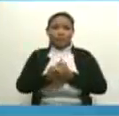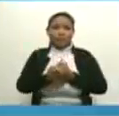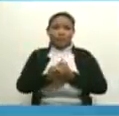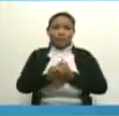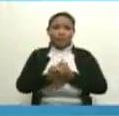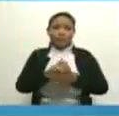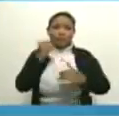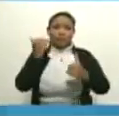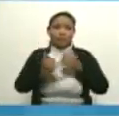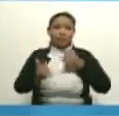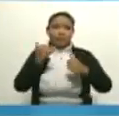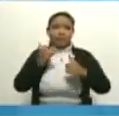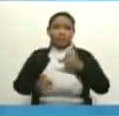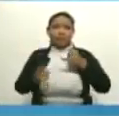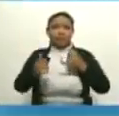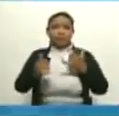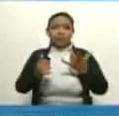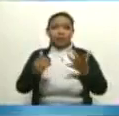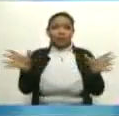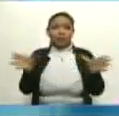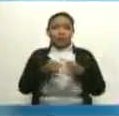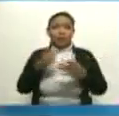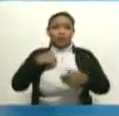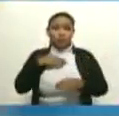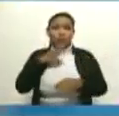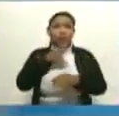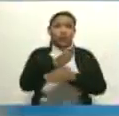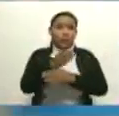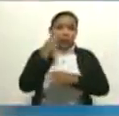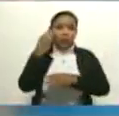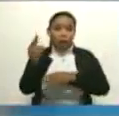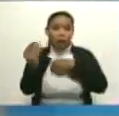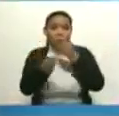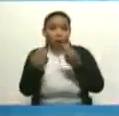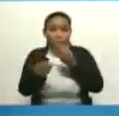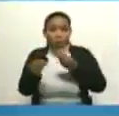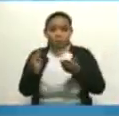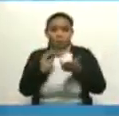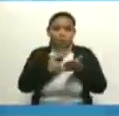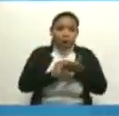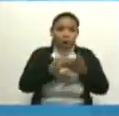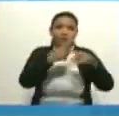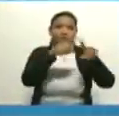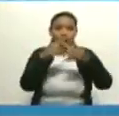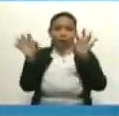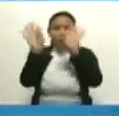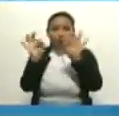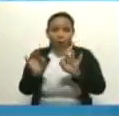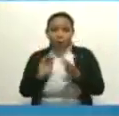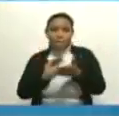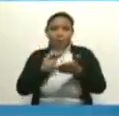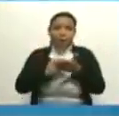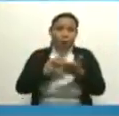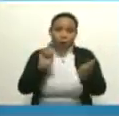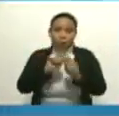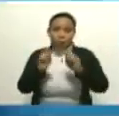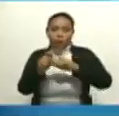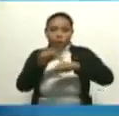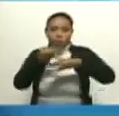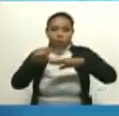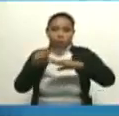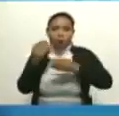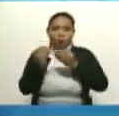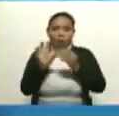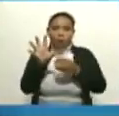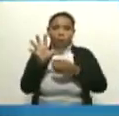los últimos congresos donde hemos ido es la tendencia del politopismo, o sea, varios sitios de estimulación para tratar de que el corazón se contraiga